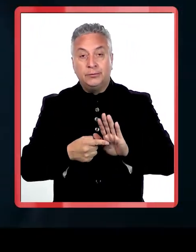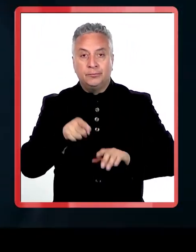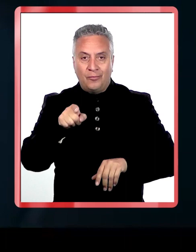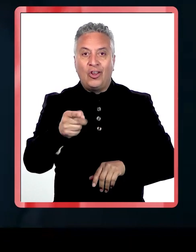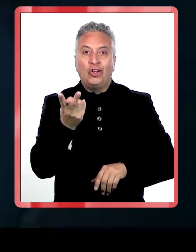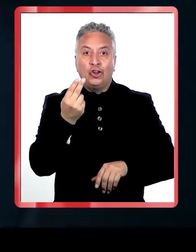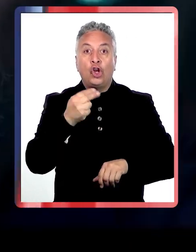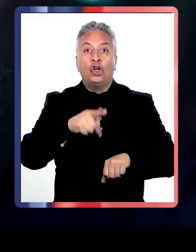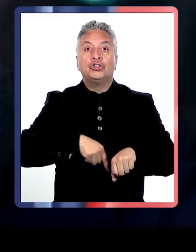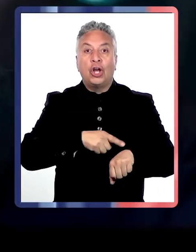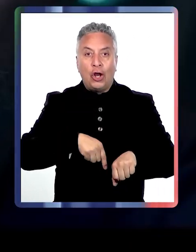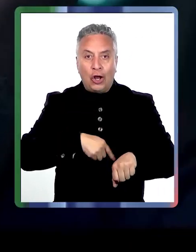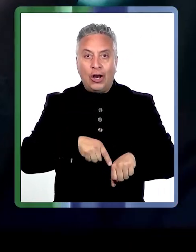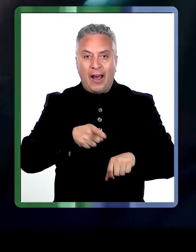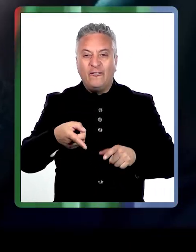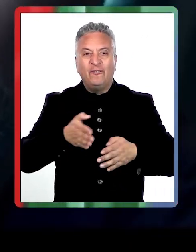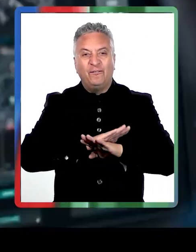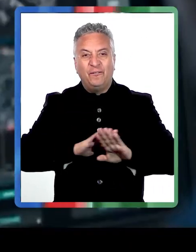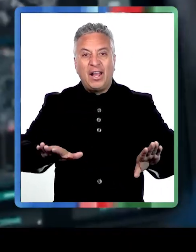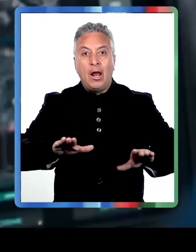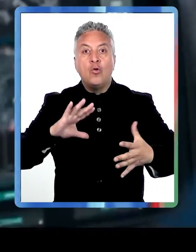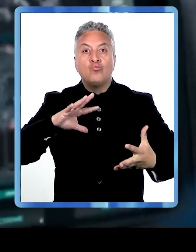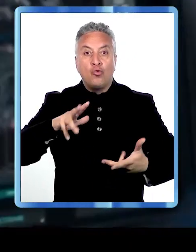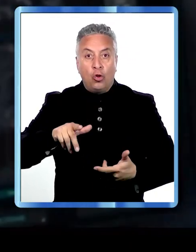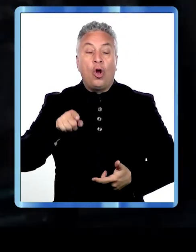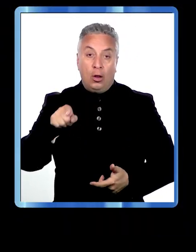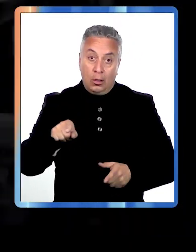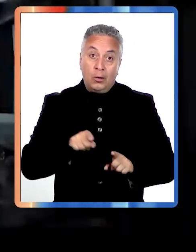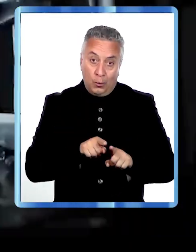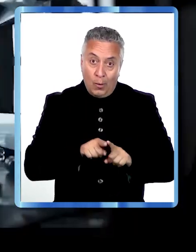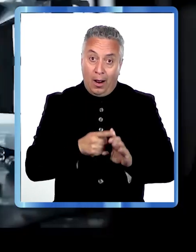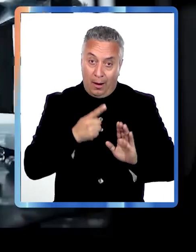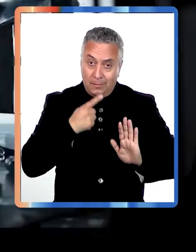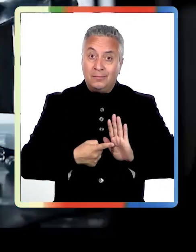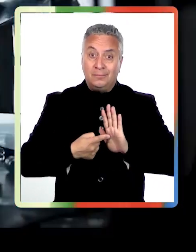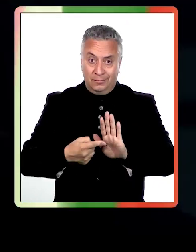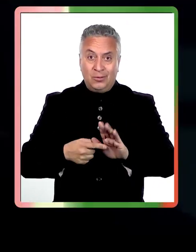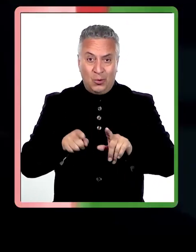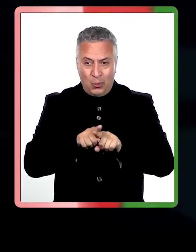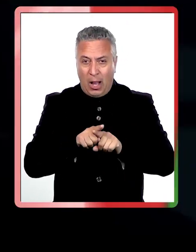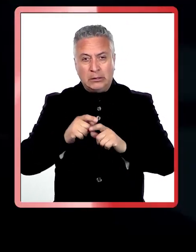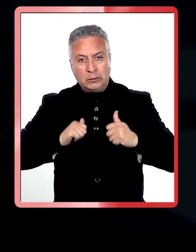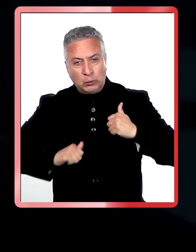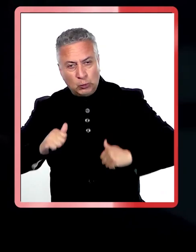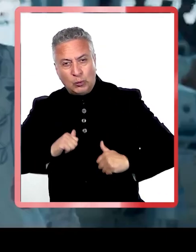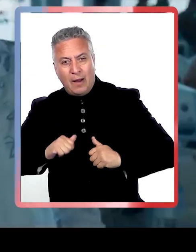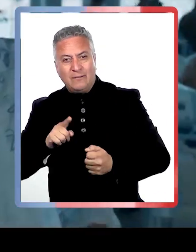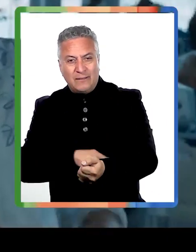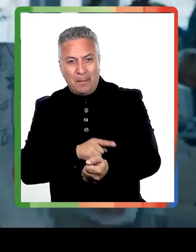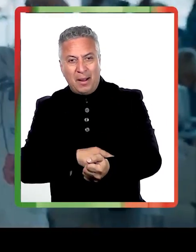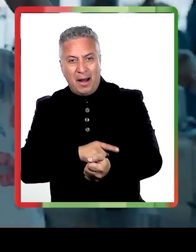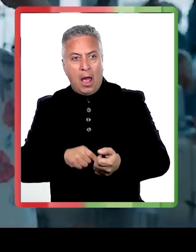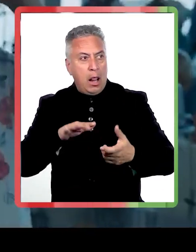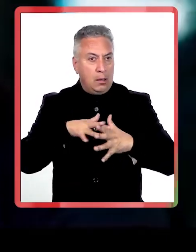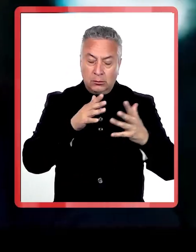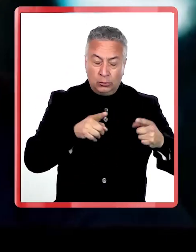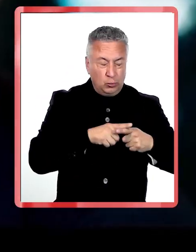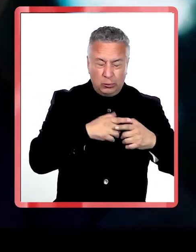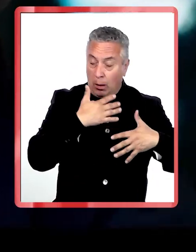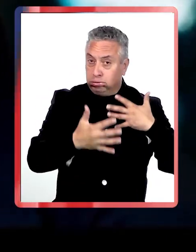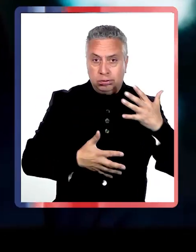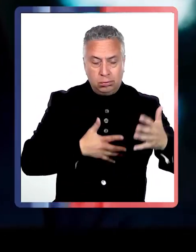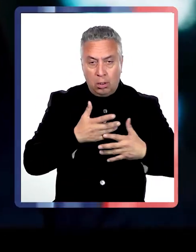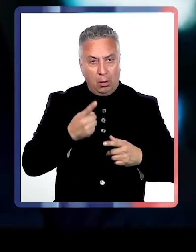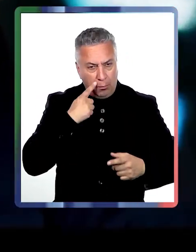horas para el fin del mundo resulta ser una excelente mezcla del género con drama familiar. Las escenas de destrucción son impresionantes